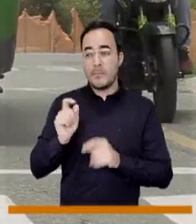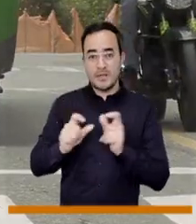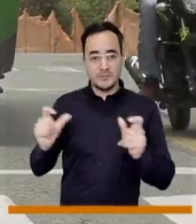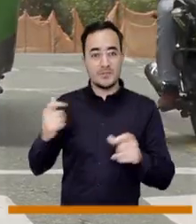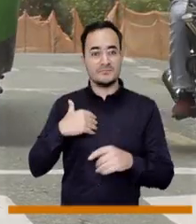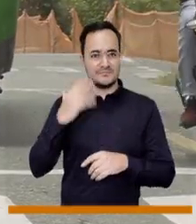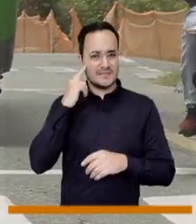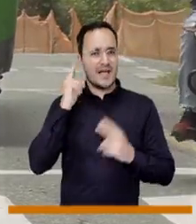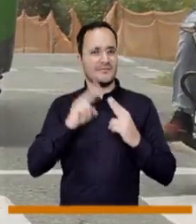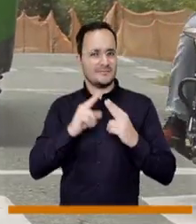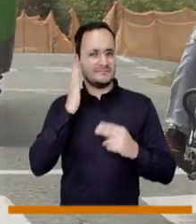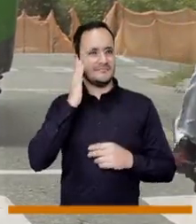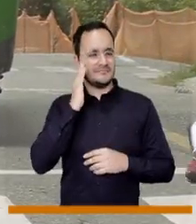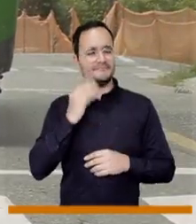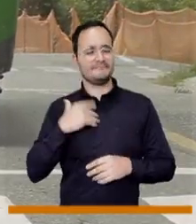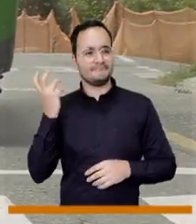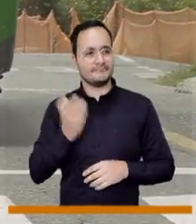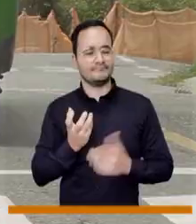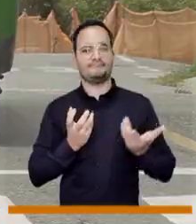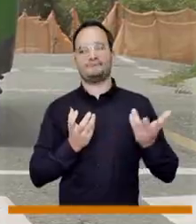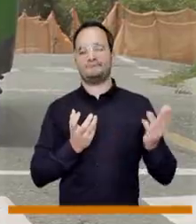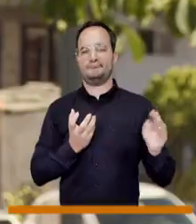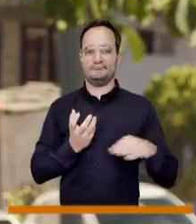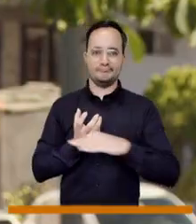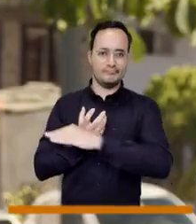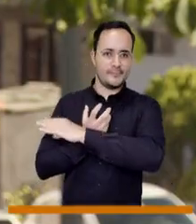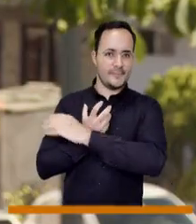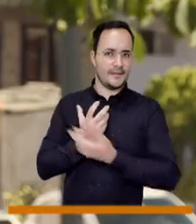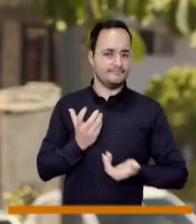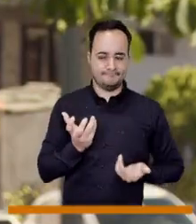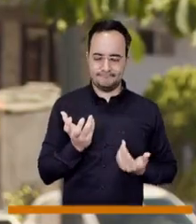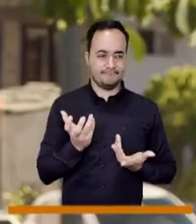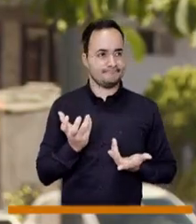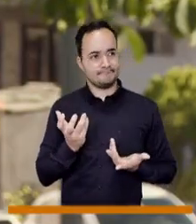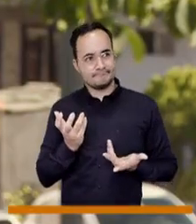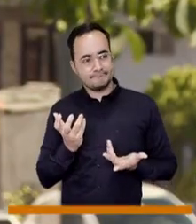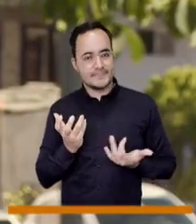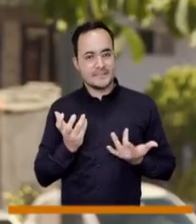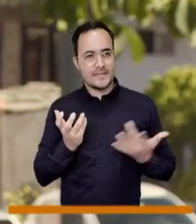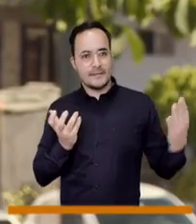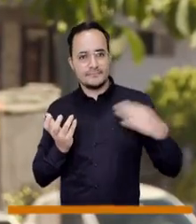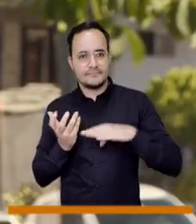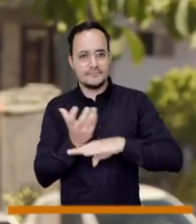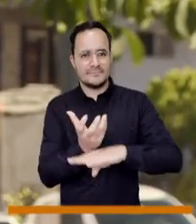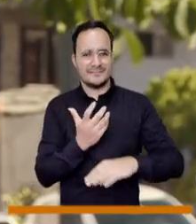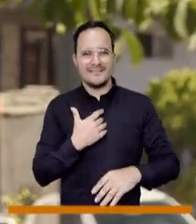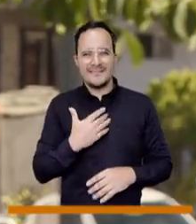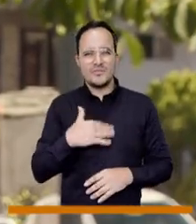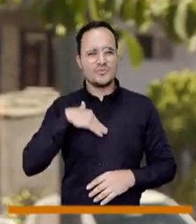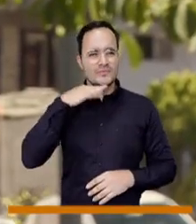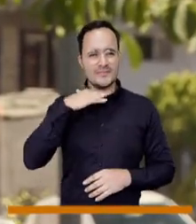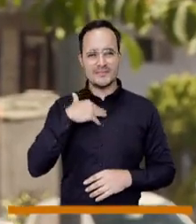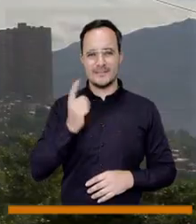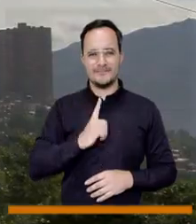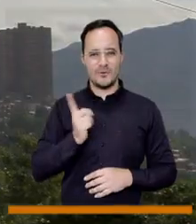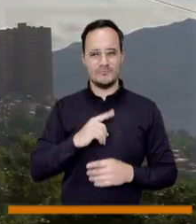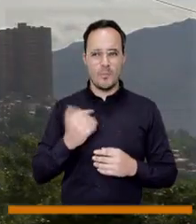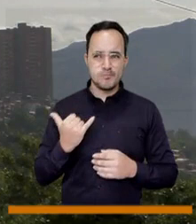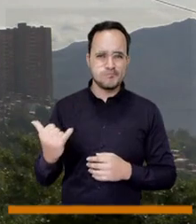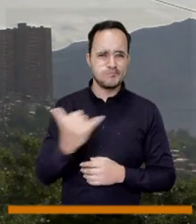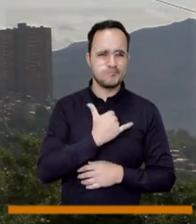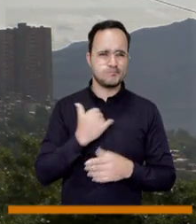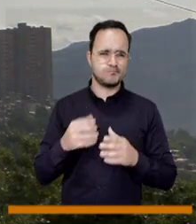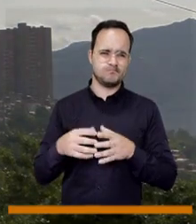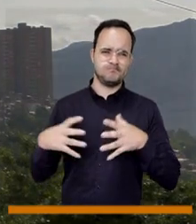y la gente que hay acá esperando en el Alfonso Pegui se queda, porque el bus baja así. Conducciones Palenque no abastece